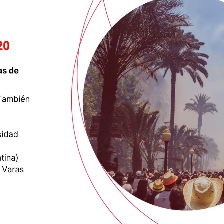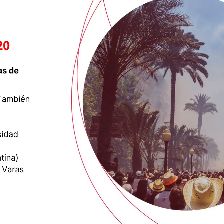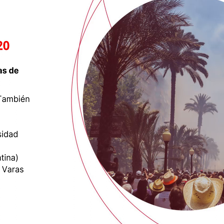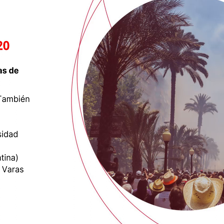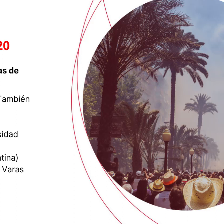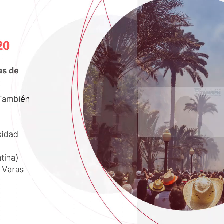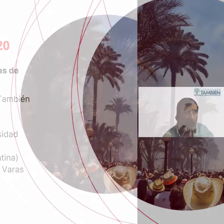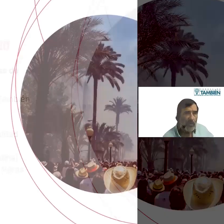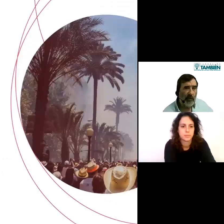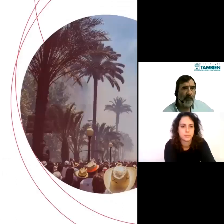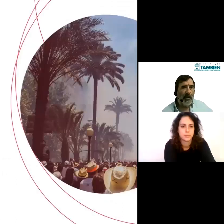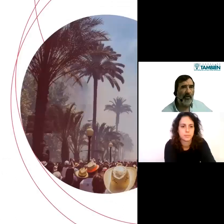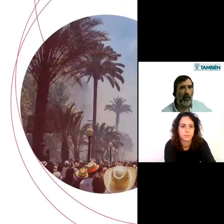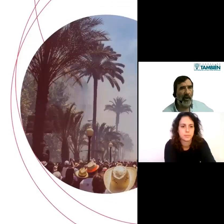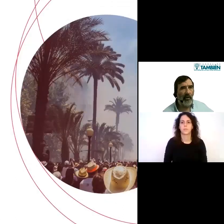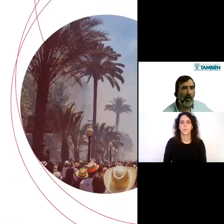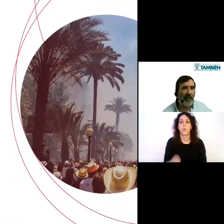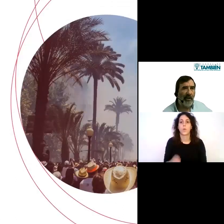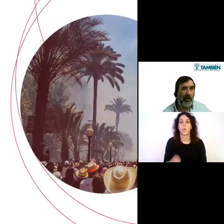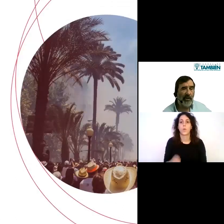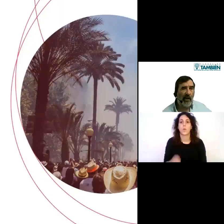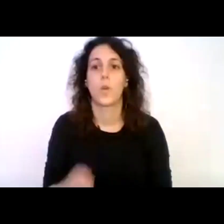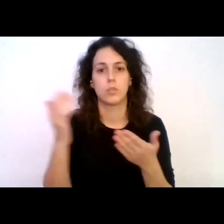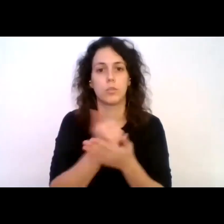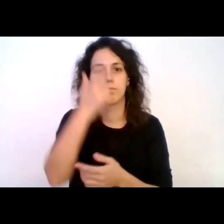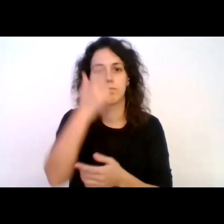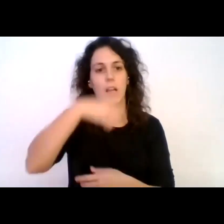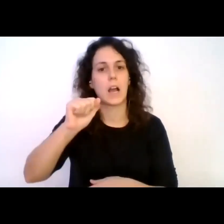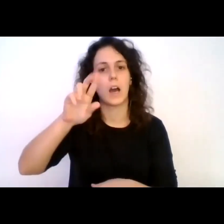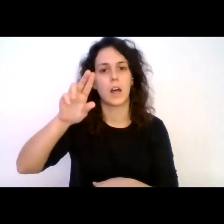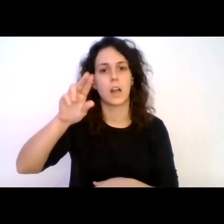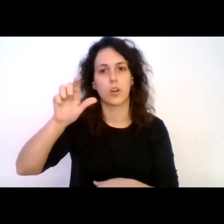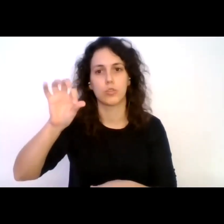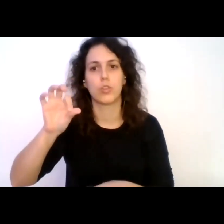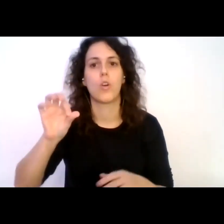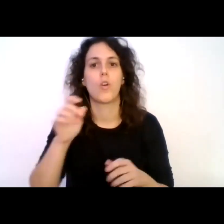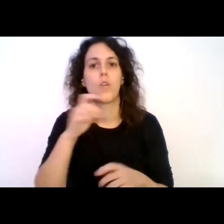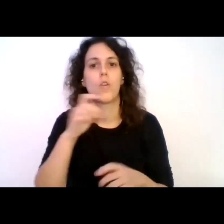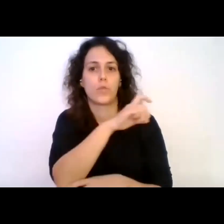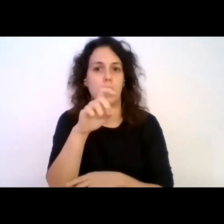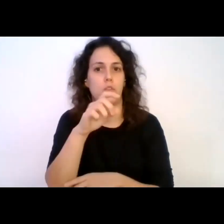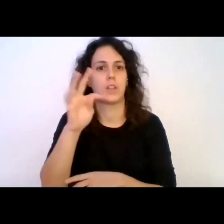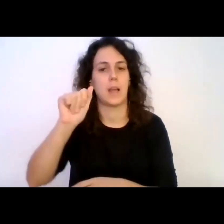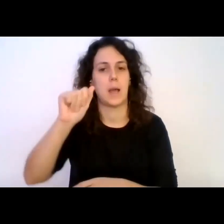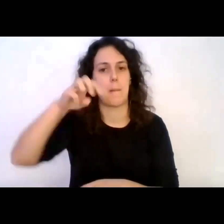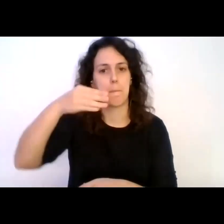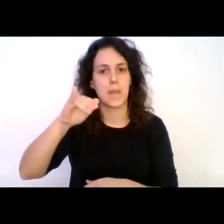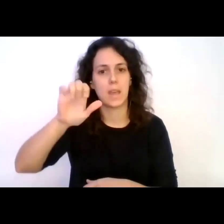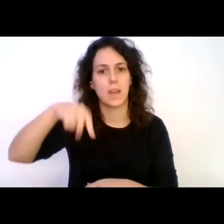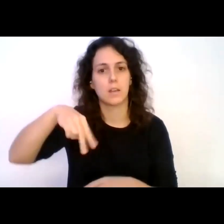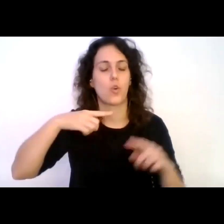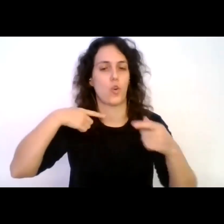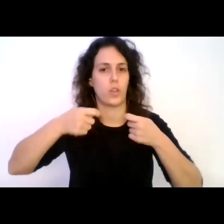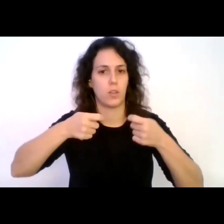Buenos días a todos. Soy Carlos Rolandi, coordinador de Fundación También, y quiero dar